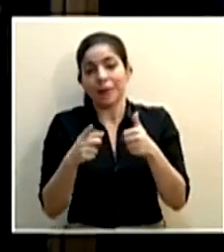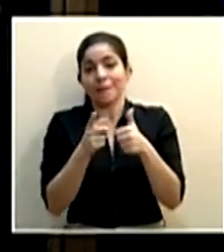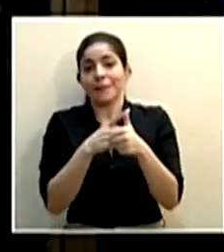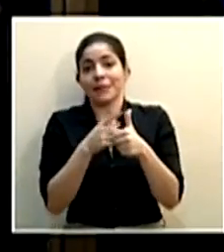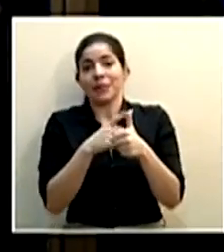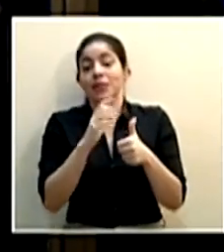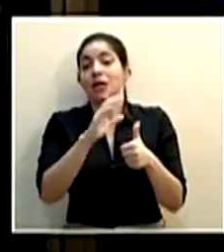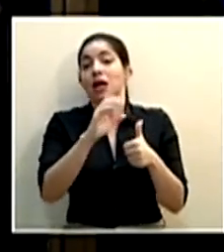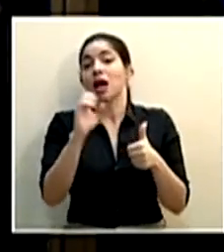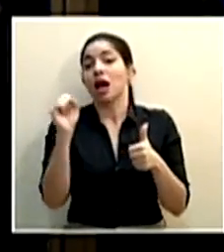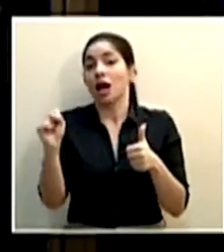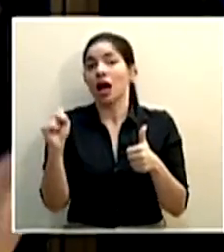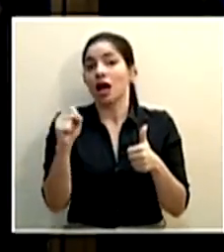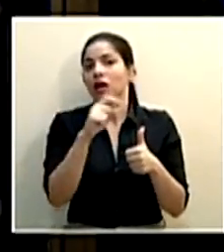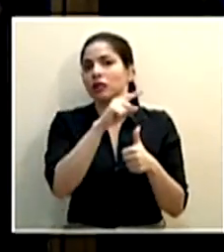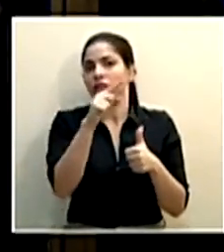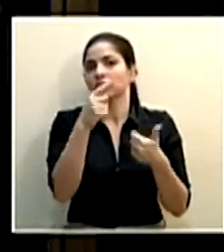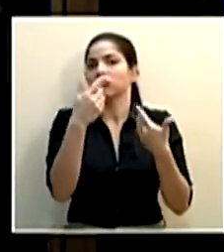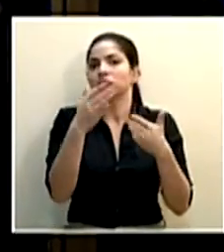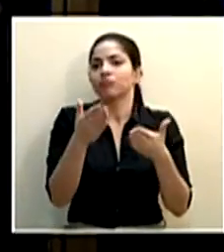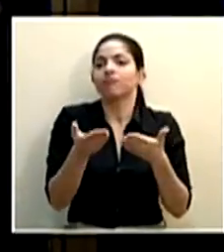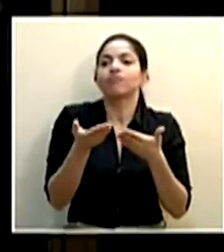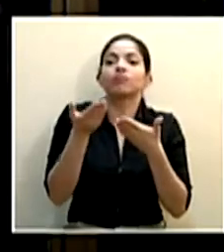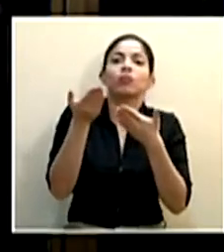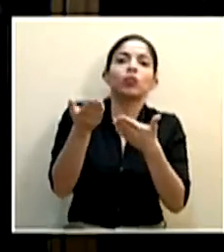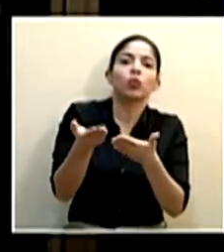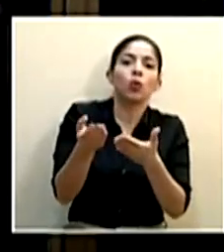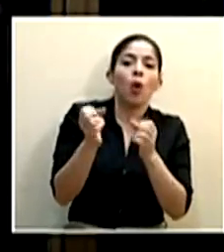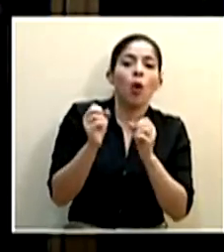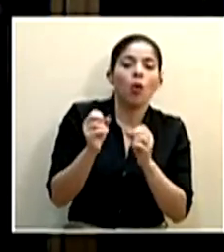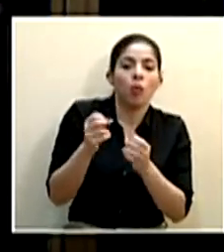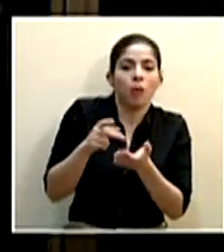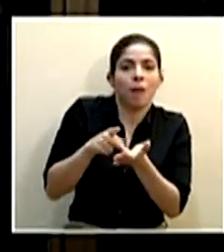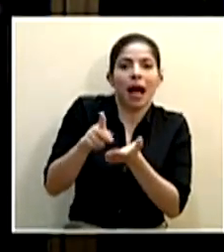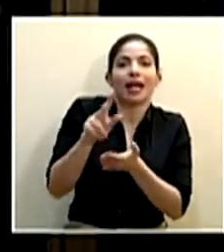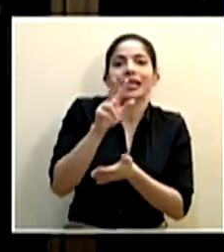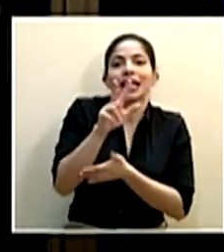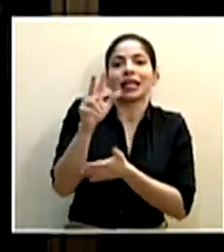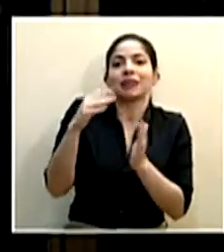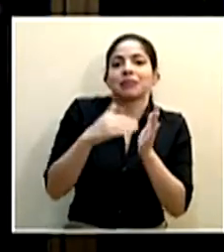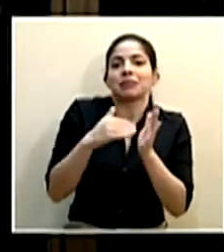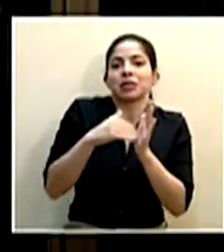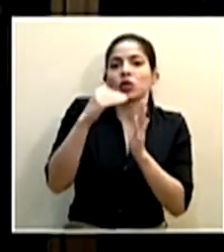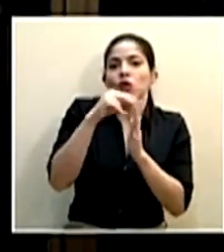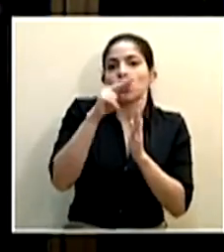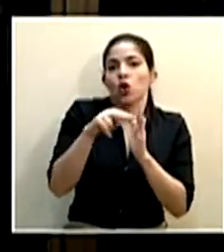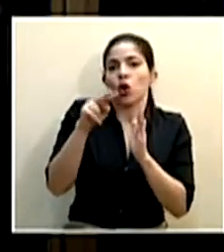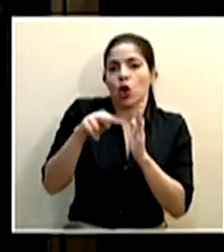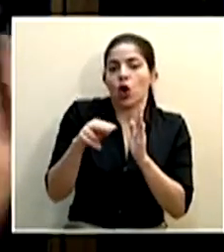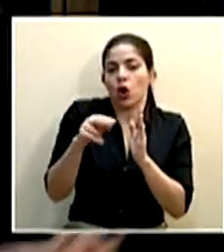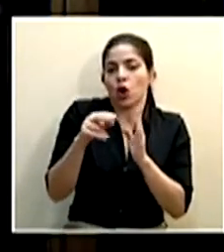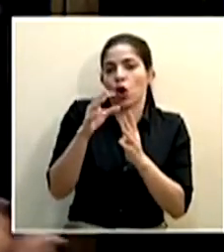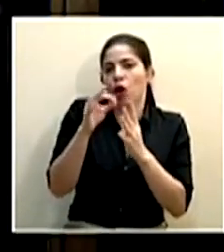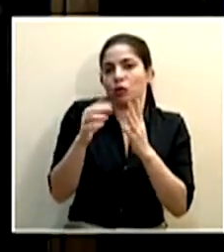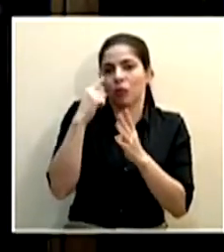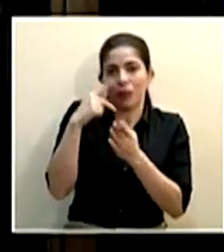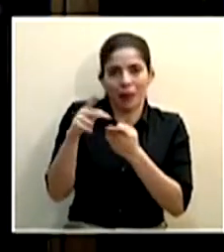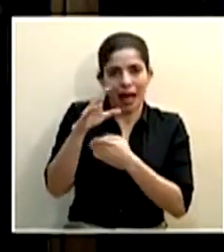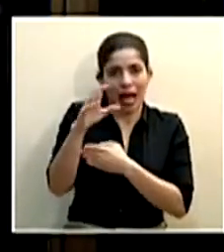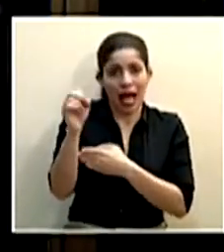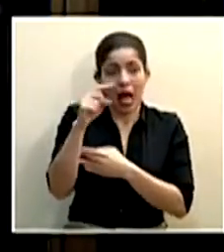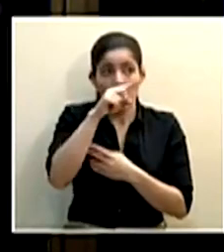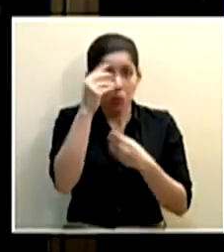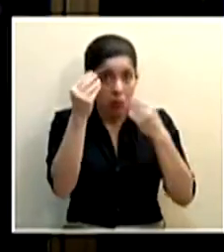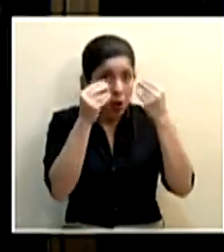la caja ya ustedes le dieron una opción de pagar 33 mil millones de colones. ¿Han considerado alguna